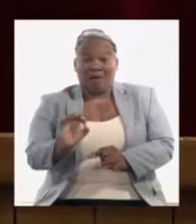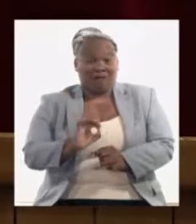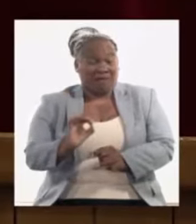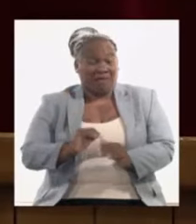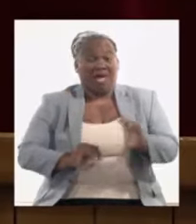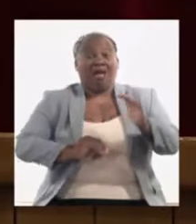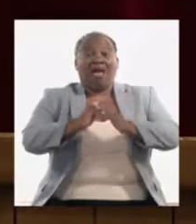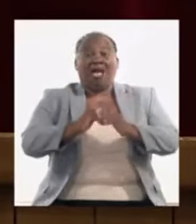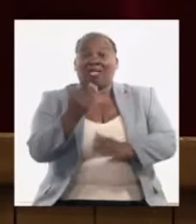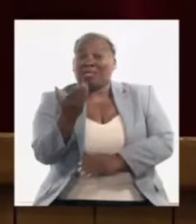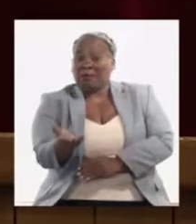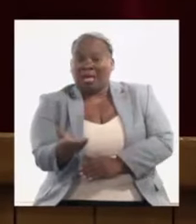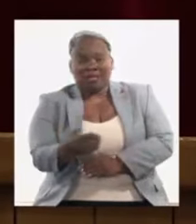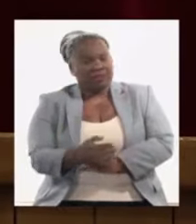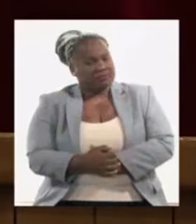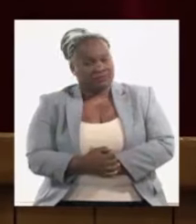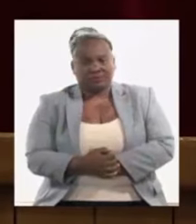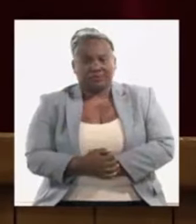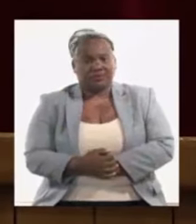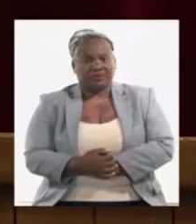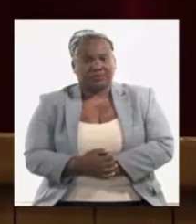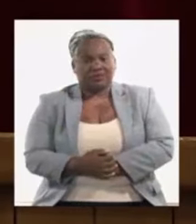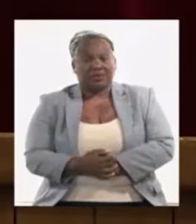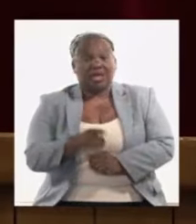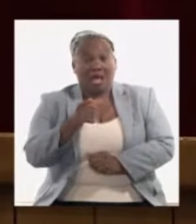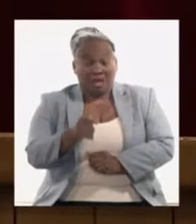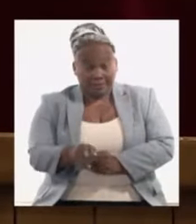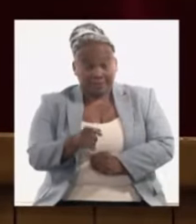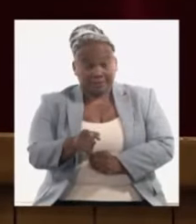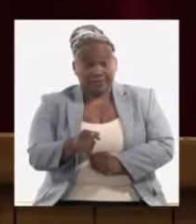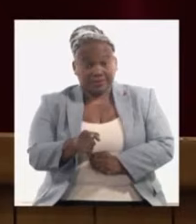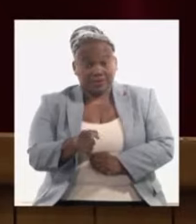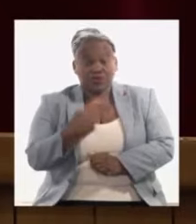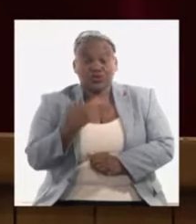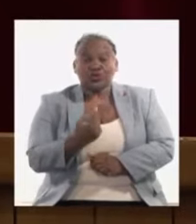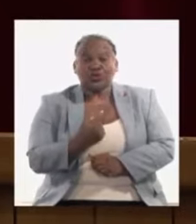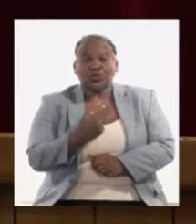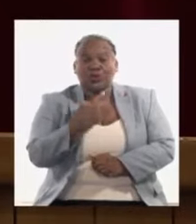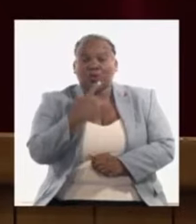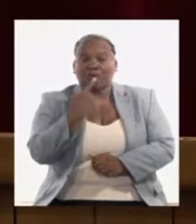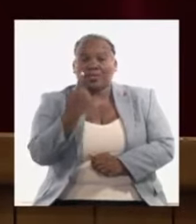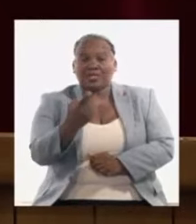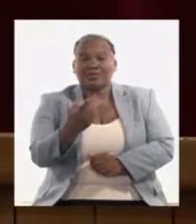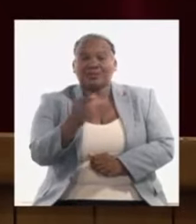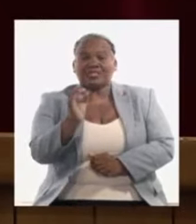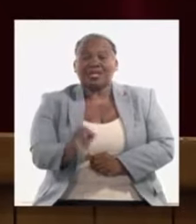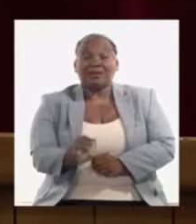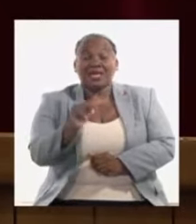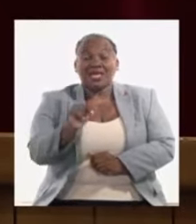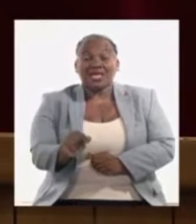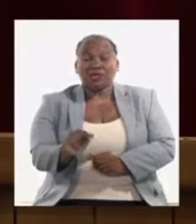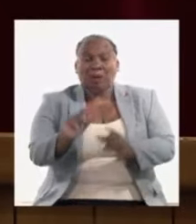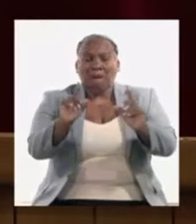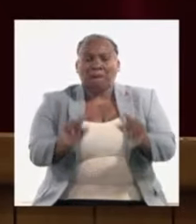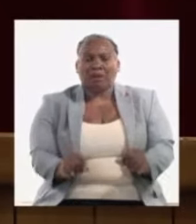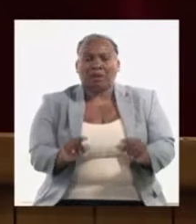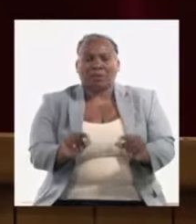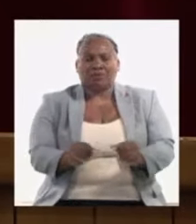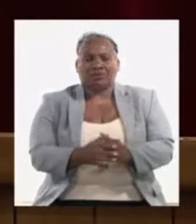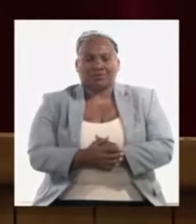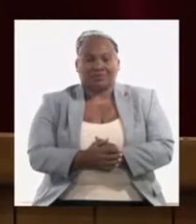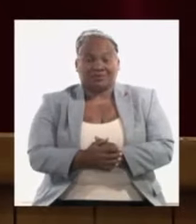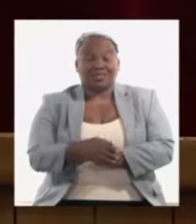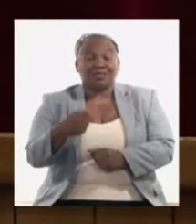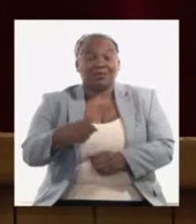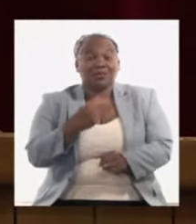la demanda y por lo tanto ahí todavía también hay nosotros siempre decimos esto son metas mínimas tenemos que trabajar